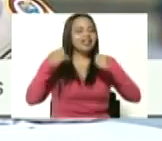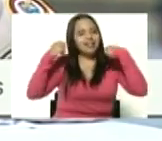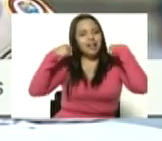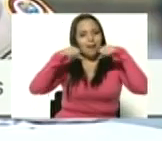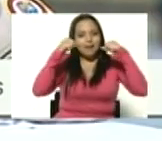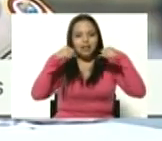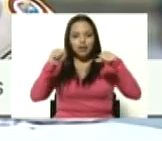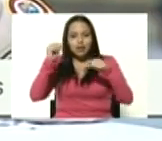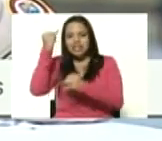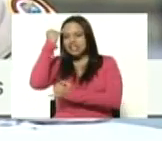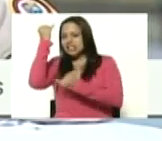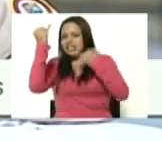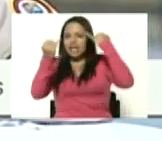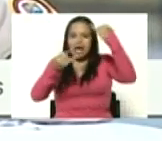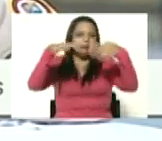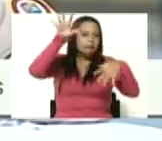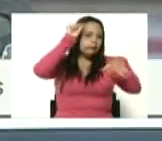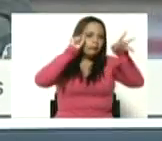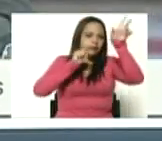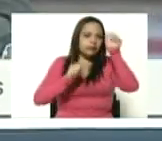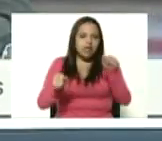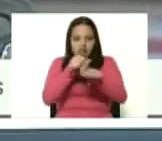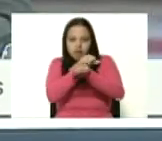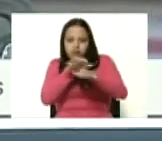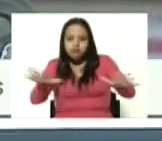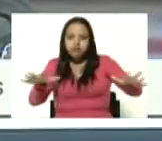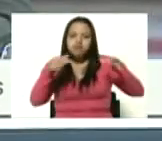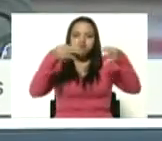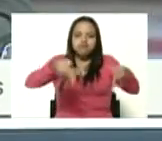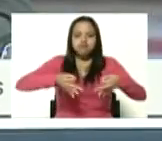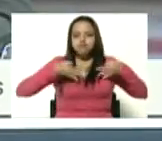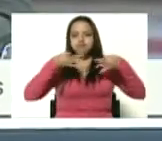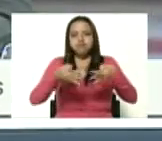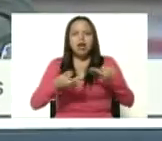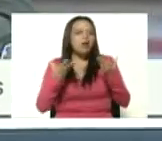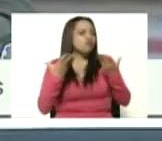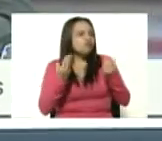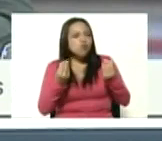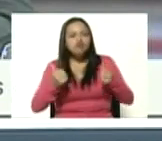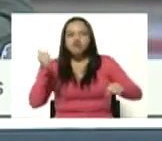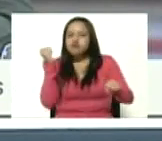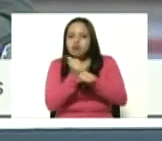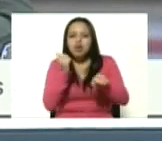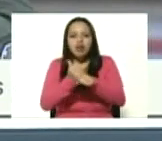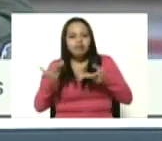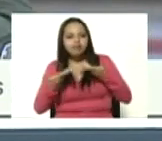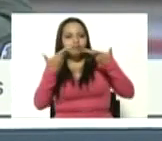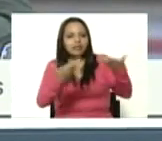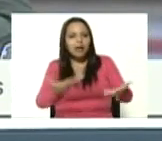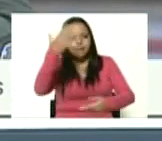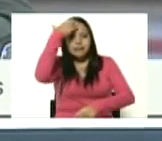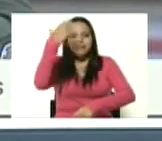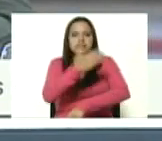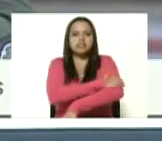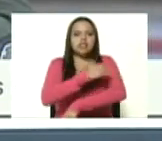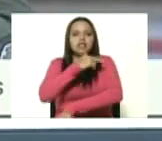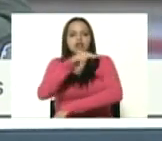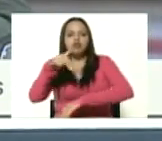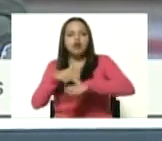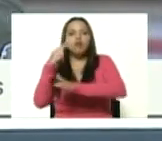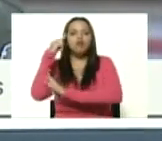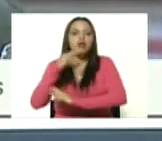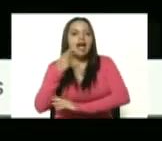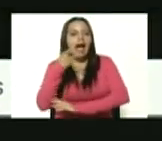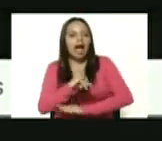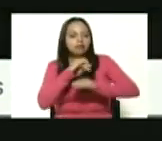ideológico y en despliegue permanente son muchas las tareas que le hemos dado a la milicia nacional bolivariana y